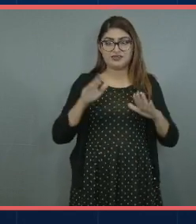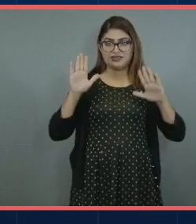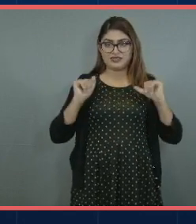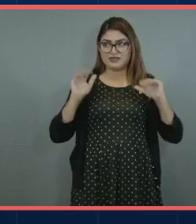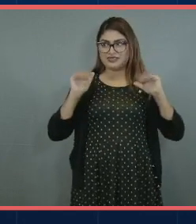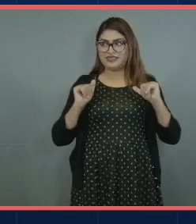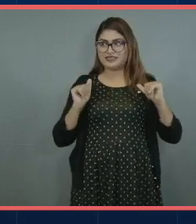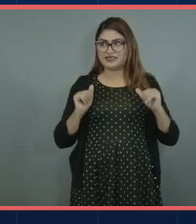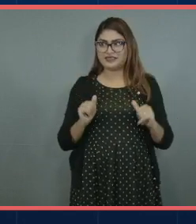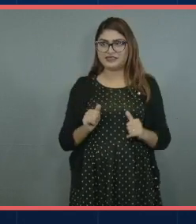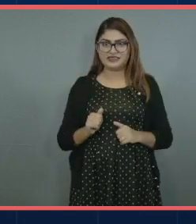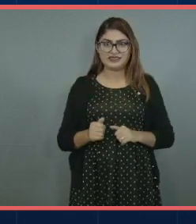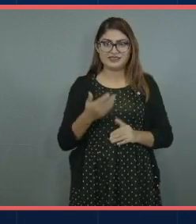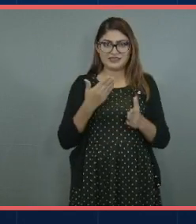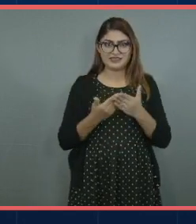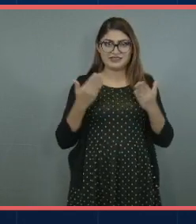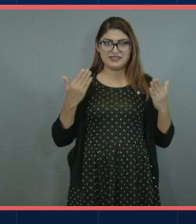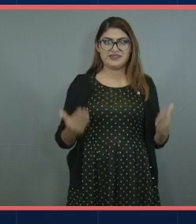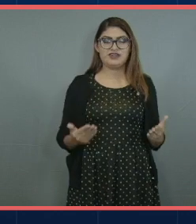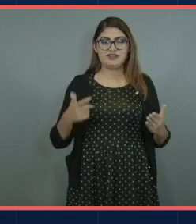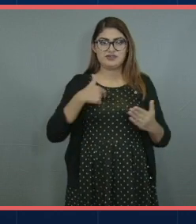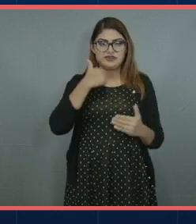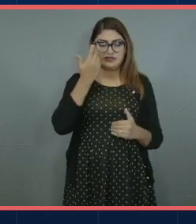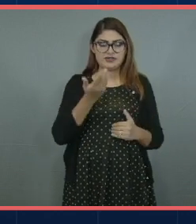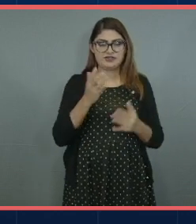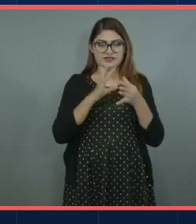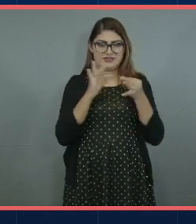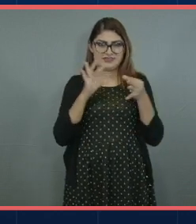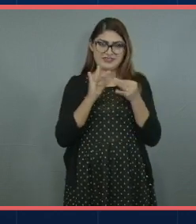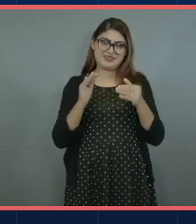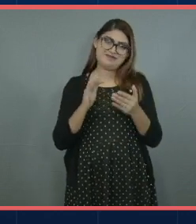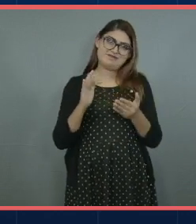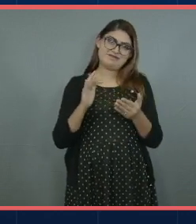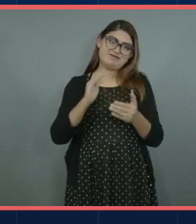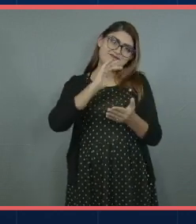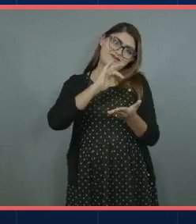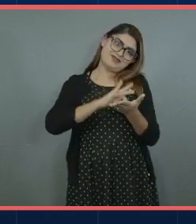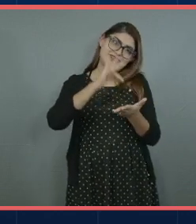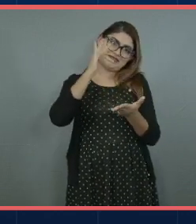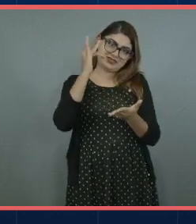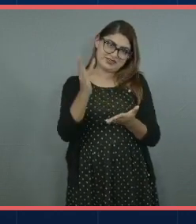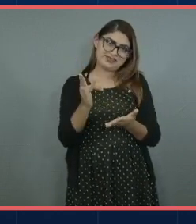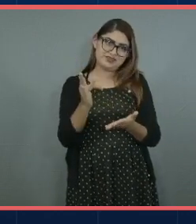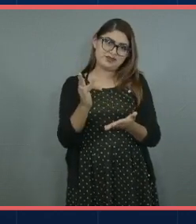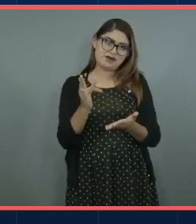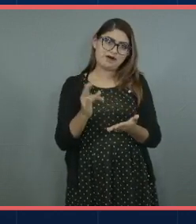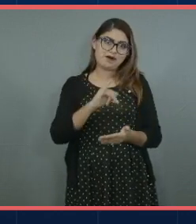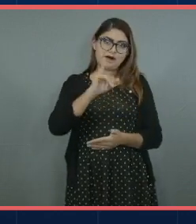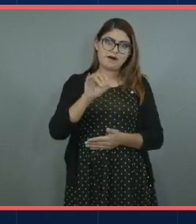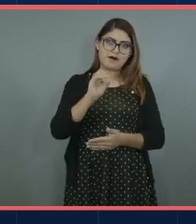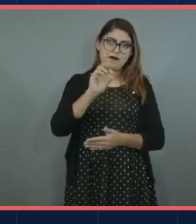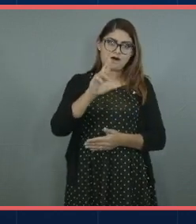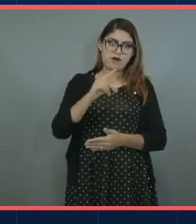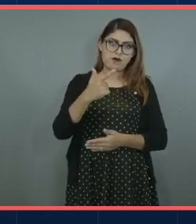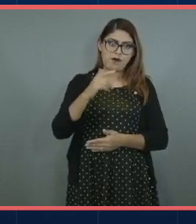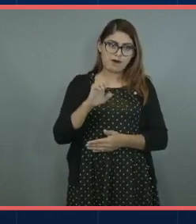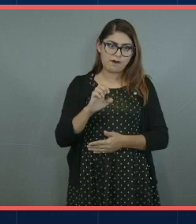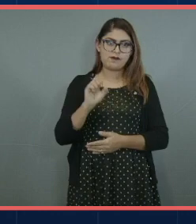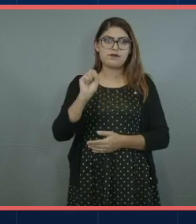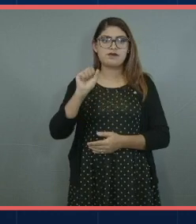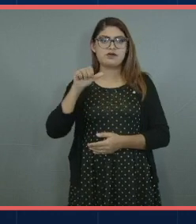yo quisiera terminar agradeciéndoles gracias Jorge gracias Sam